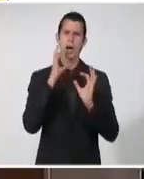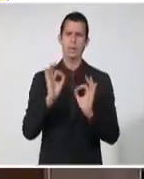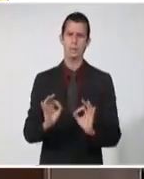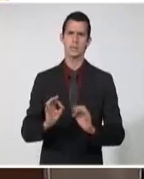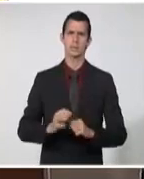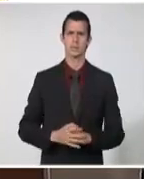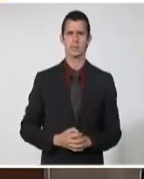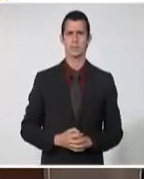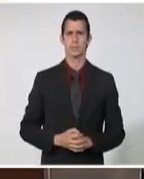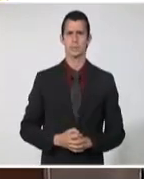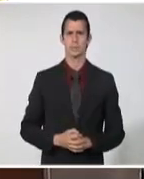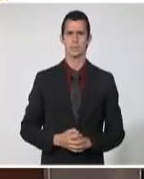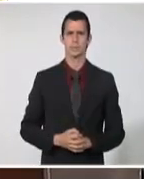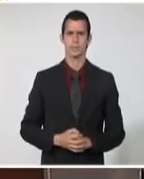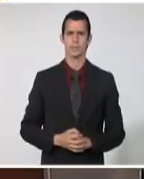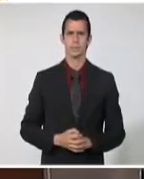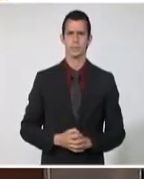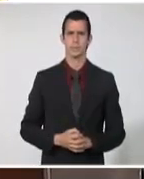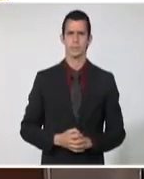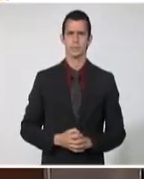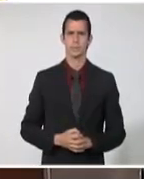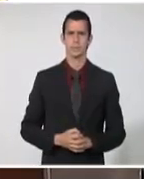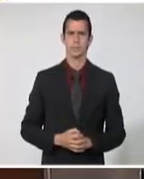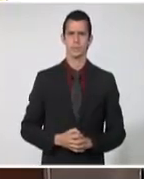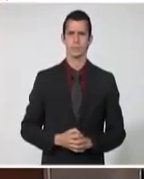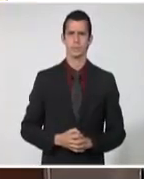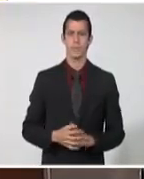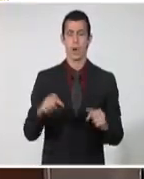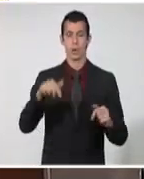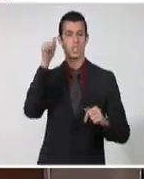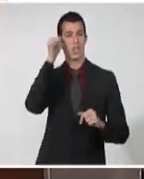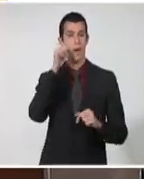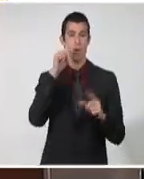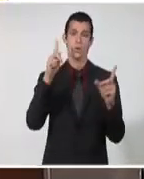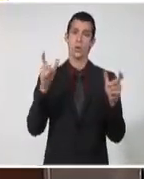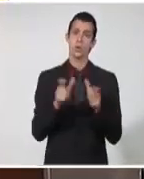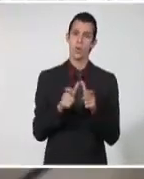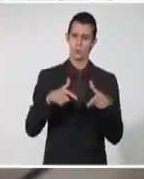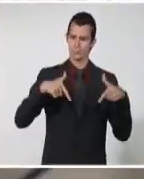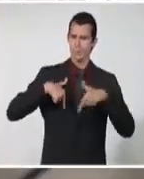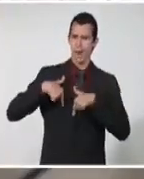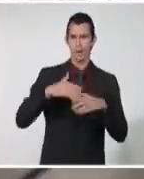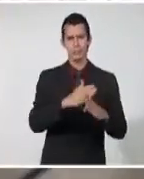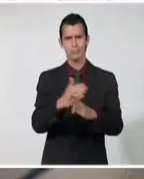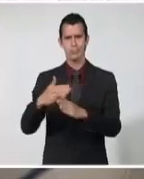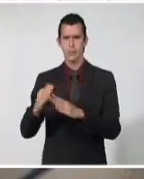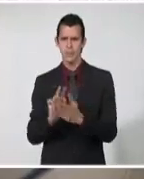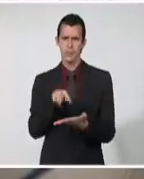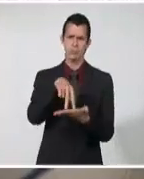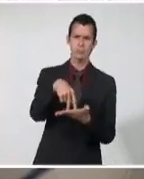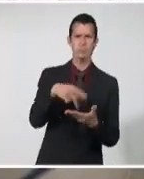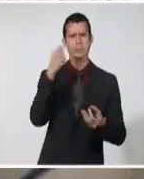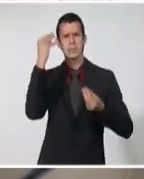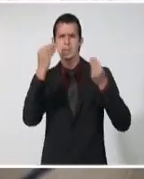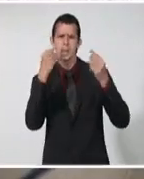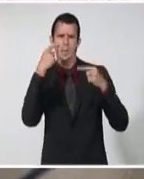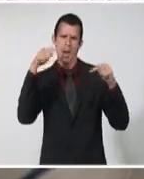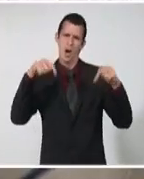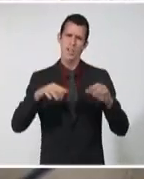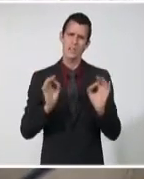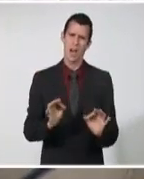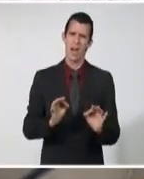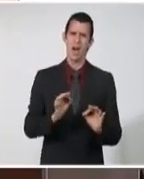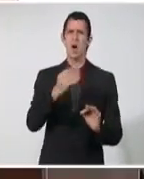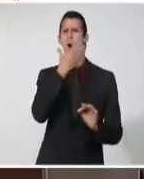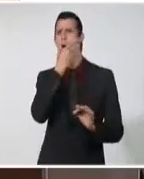esta comisión han insistido en un tema central, la batalla ideológica a la que se enfrenta Cuba y el reto de ofrecer a los